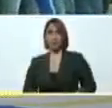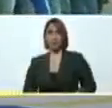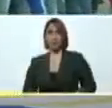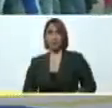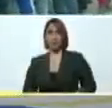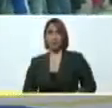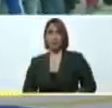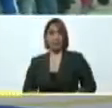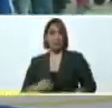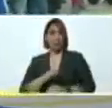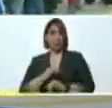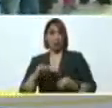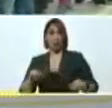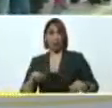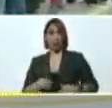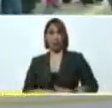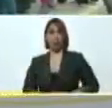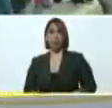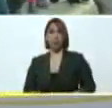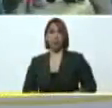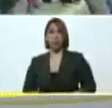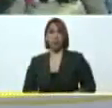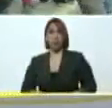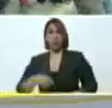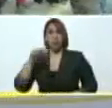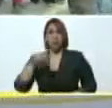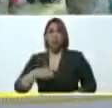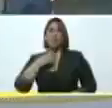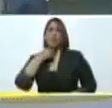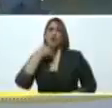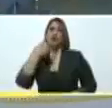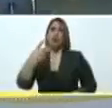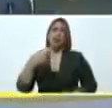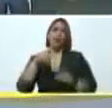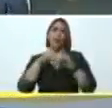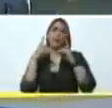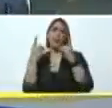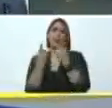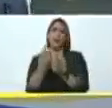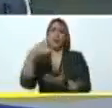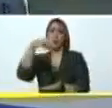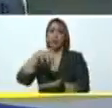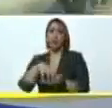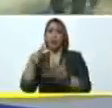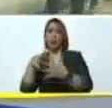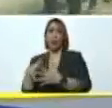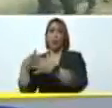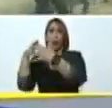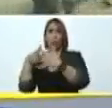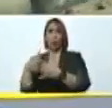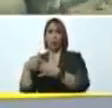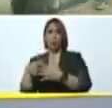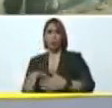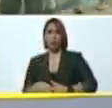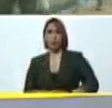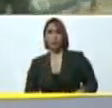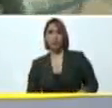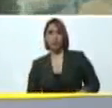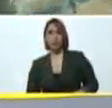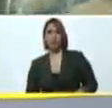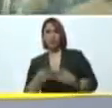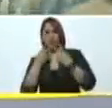Ya salió hoy un vocero del Departamento de Estado de Estados Unidos a